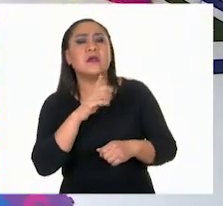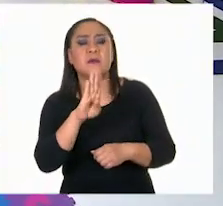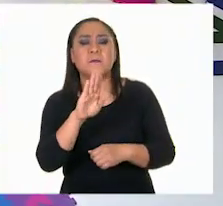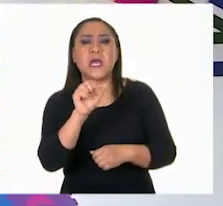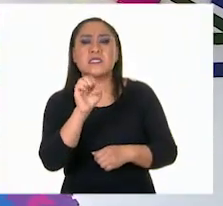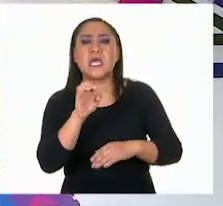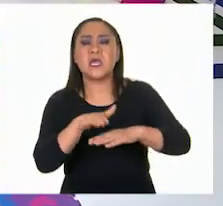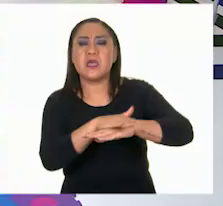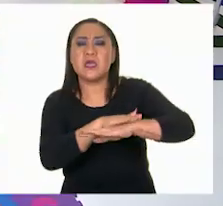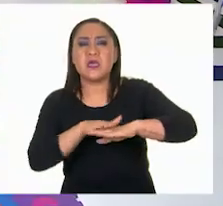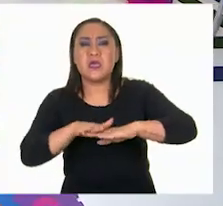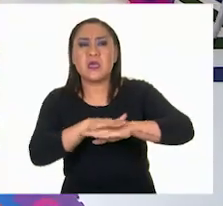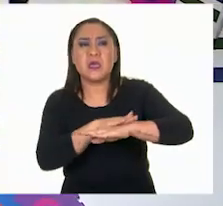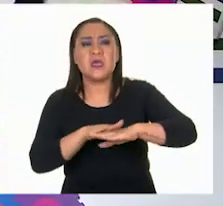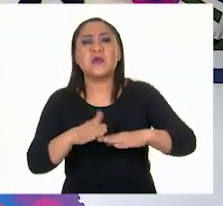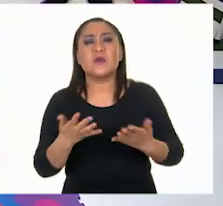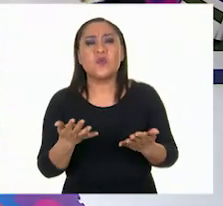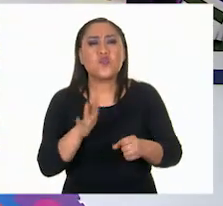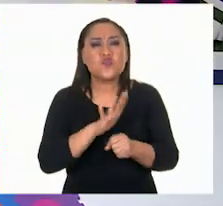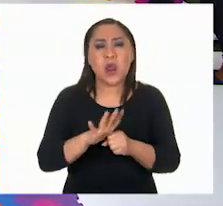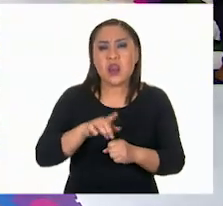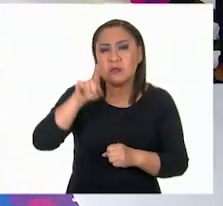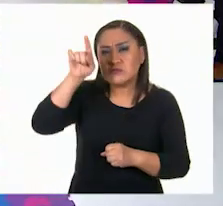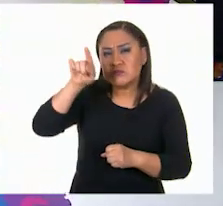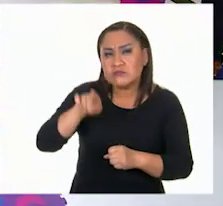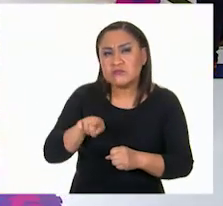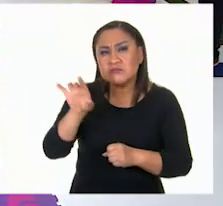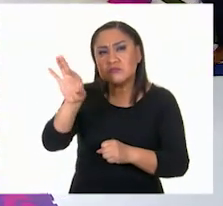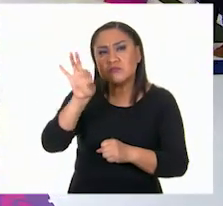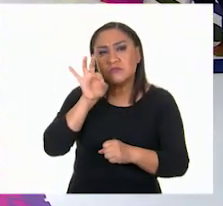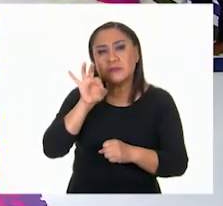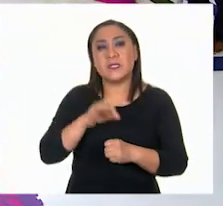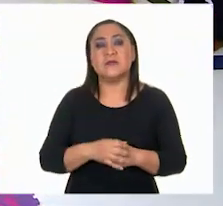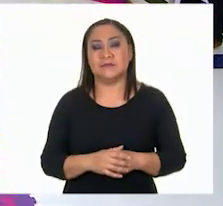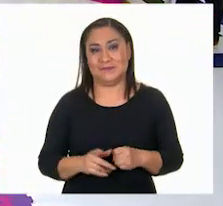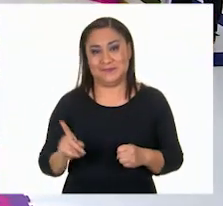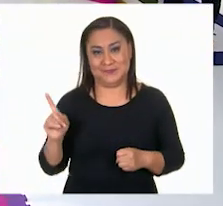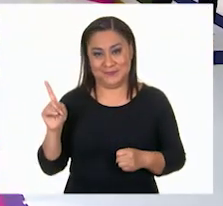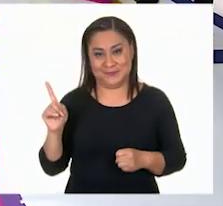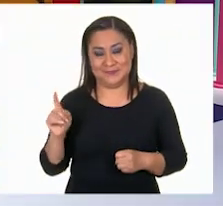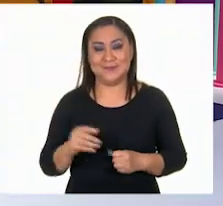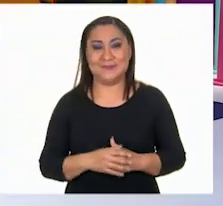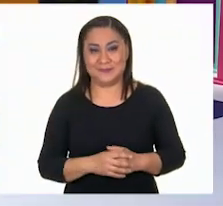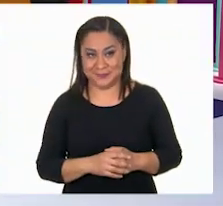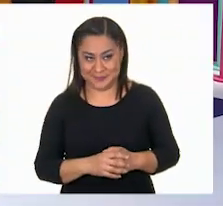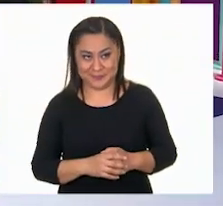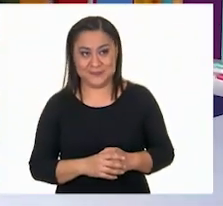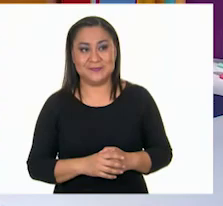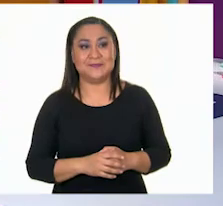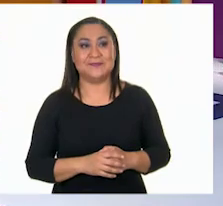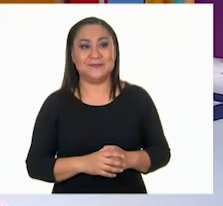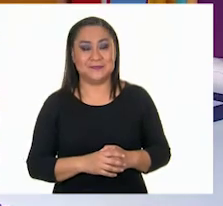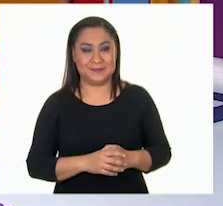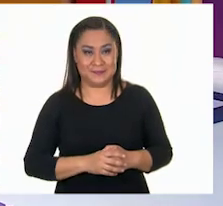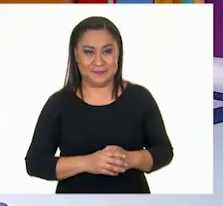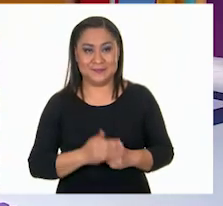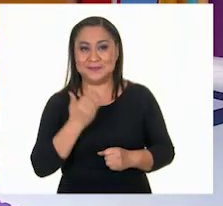de esa pirámide en esas figuras. Muy bien, es esta que está aquí. Muy bien, vamos a pegarla de este lado.